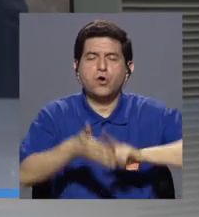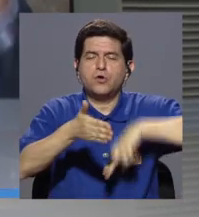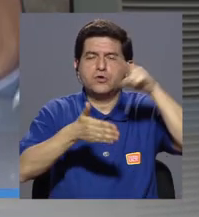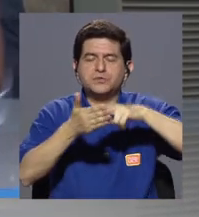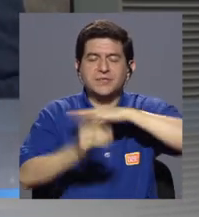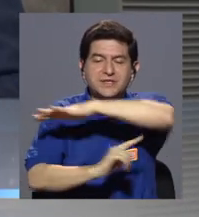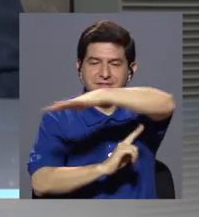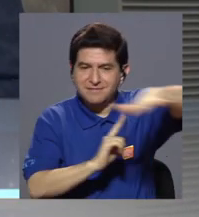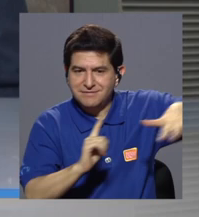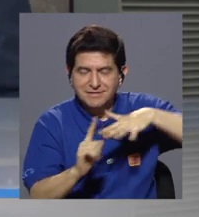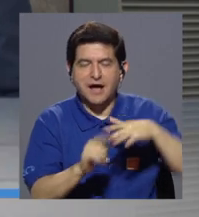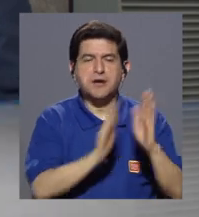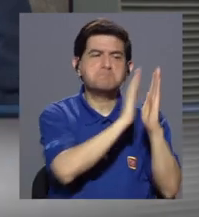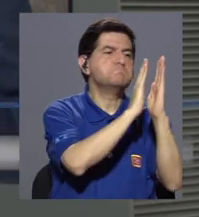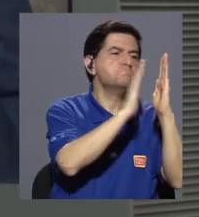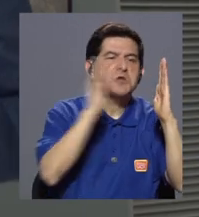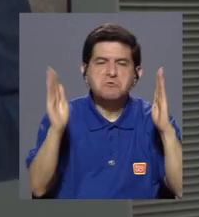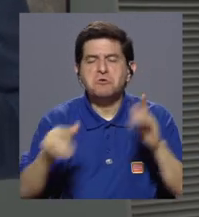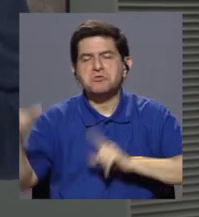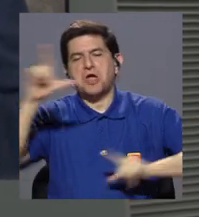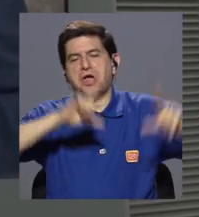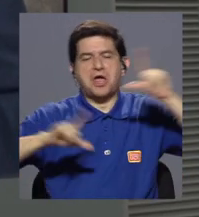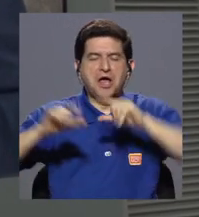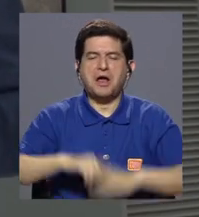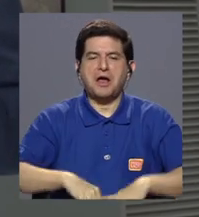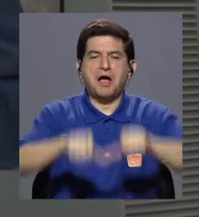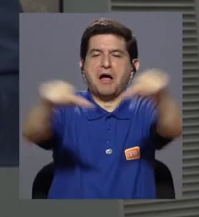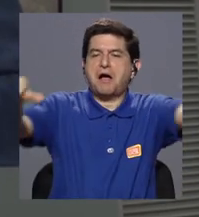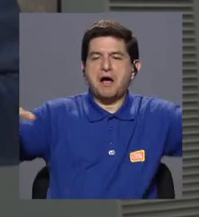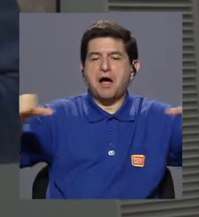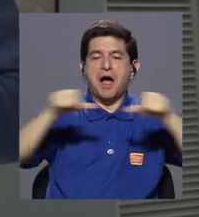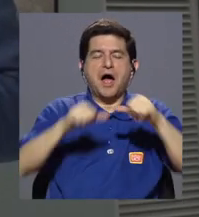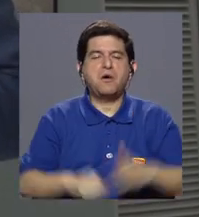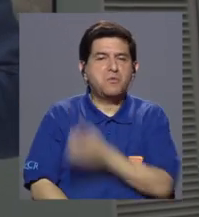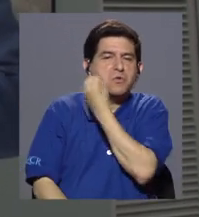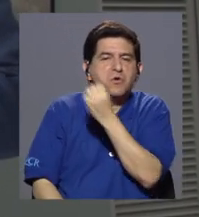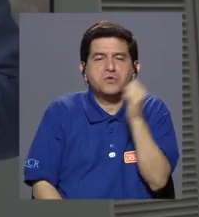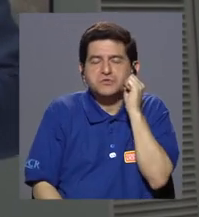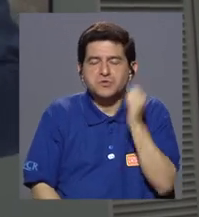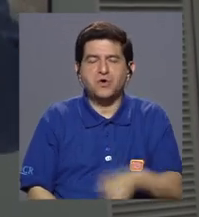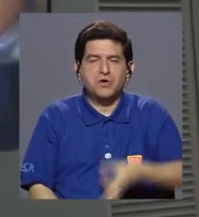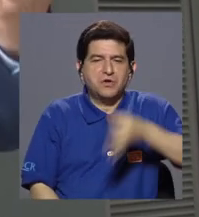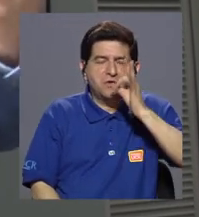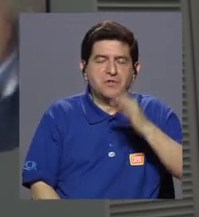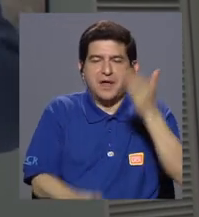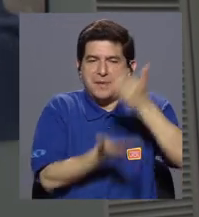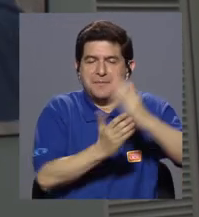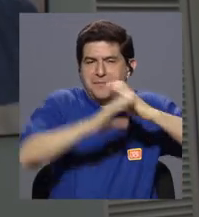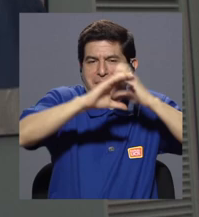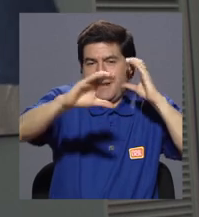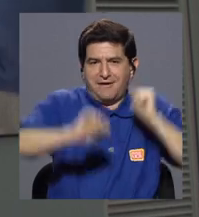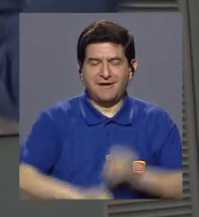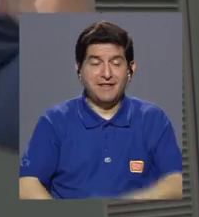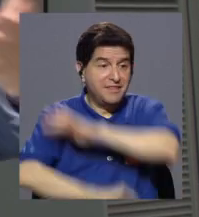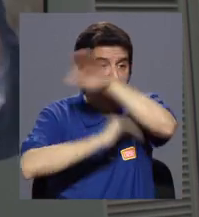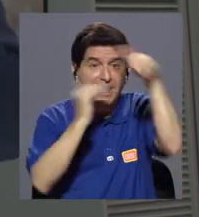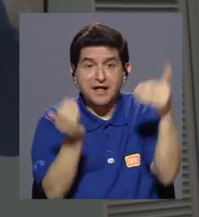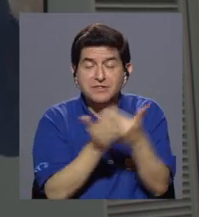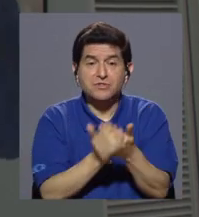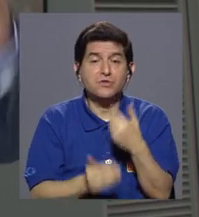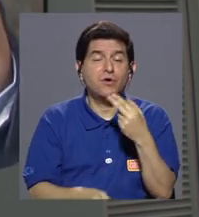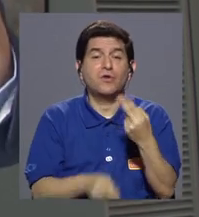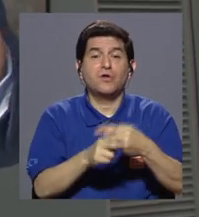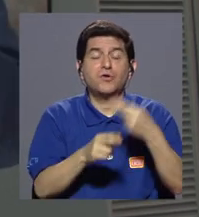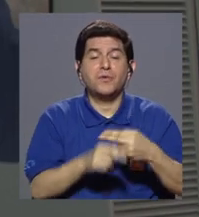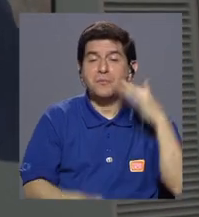pinten su entorno, su biblioteca, su laboratorio, el aula, la soda, la cafetería, la parada de buses, es decir, todo lo que